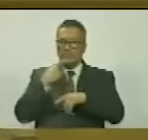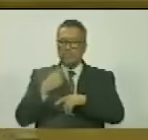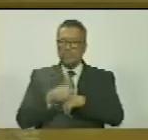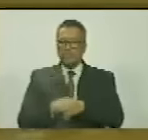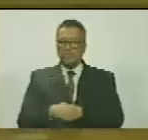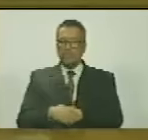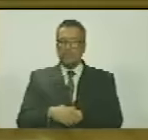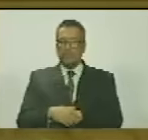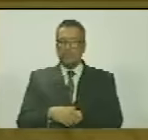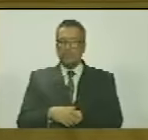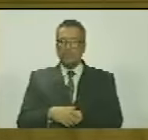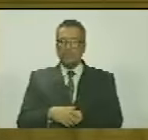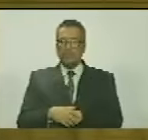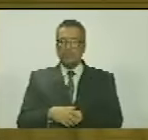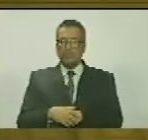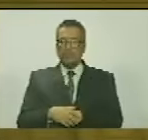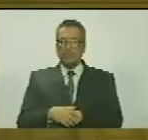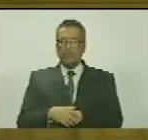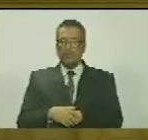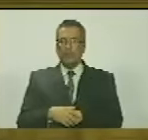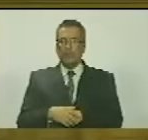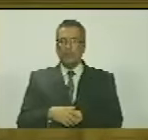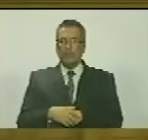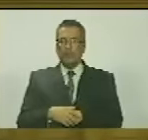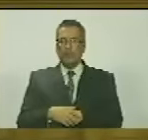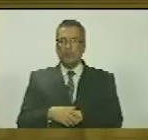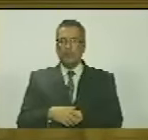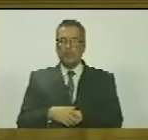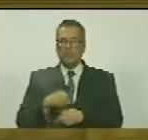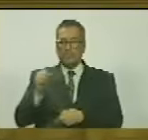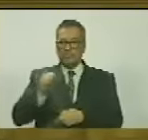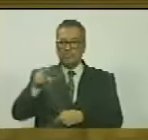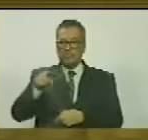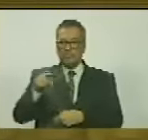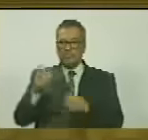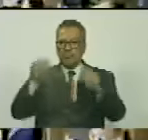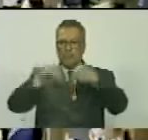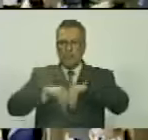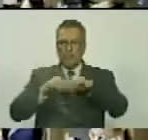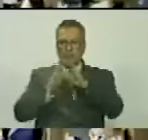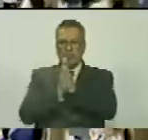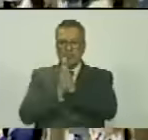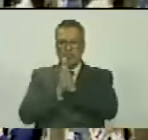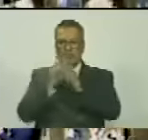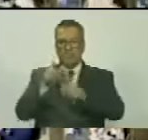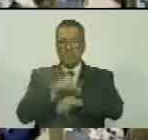sí, pónganse de acuerdo por favor,